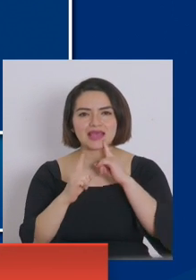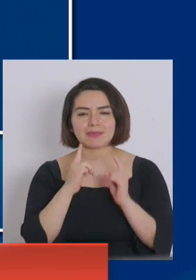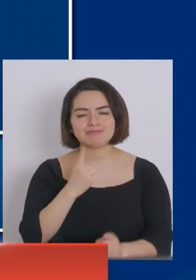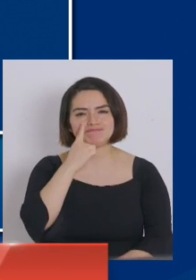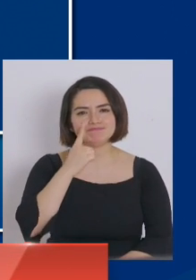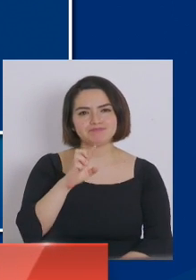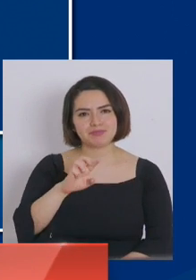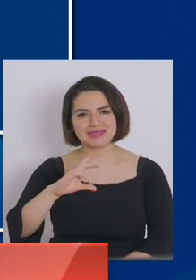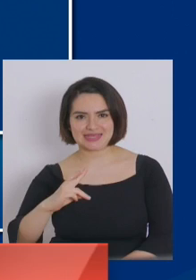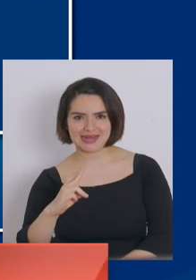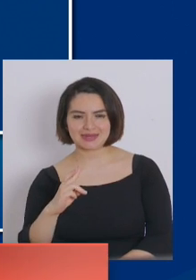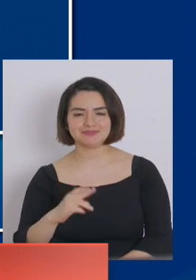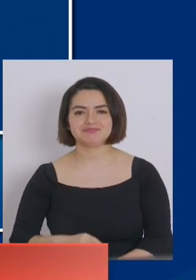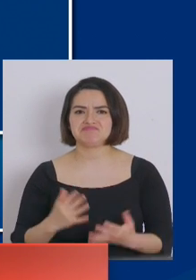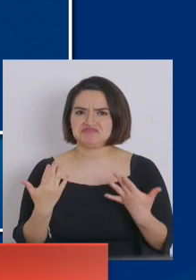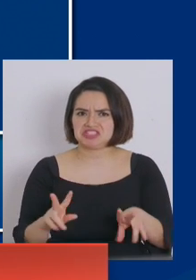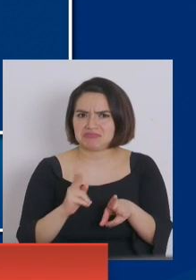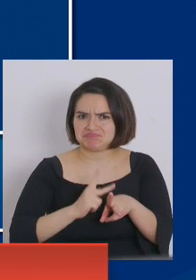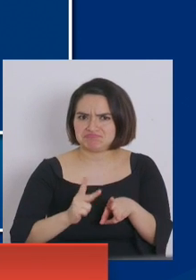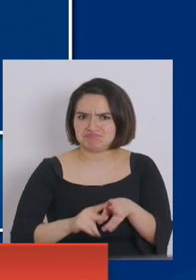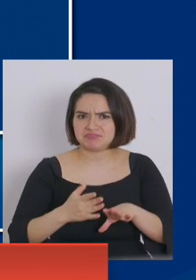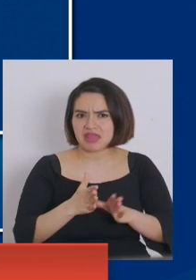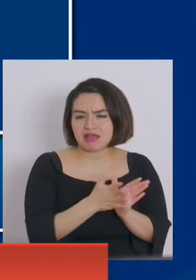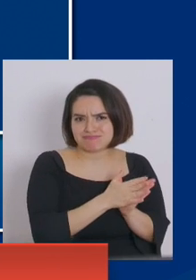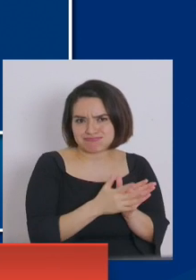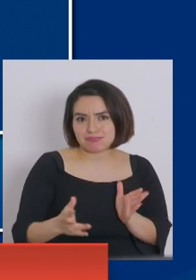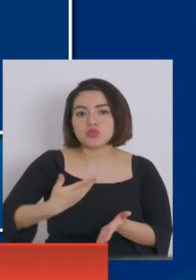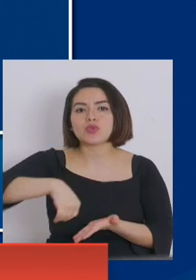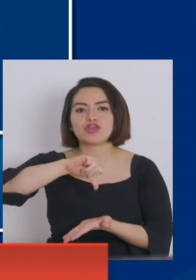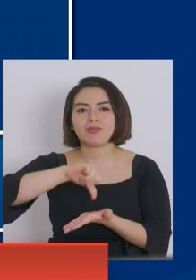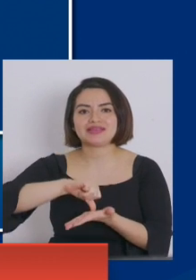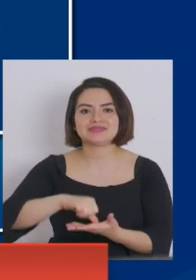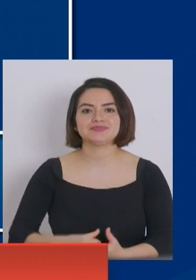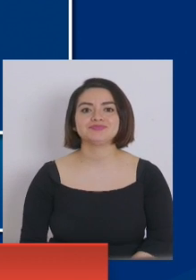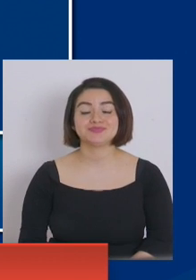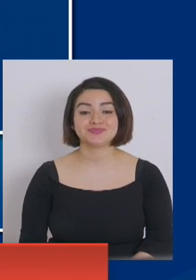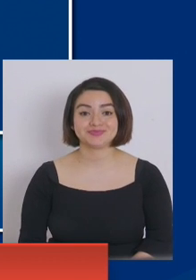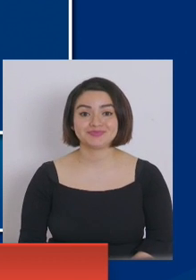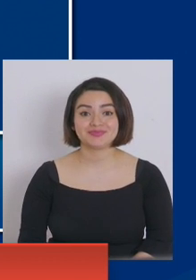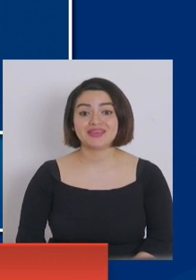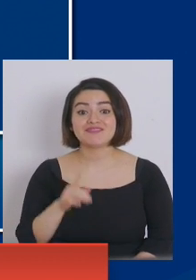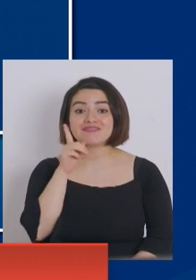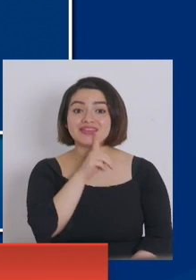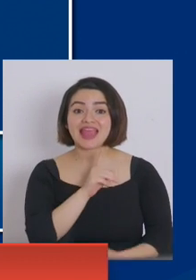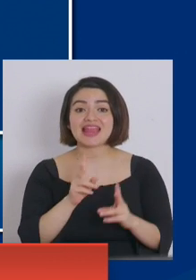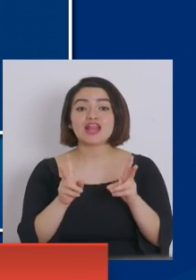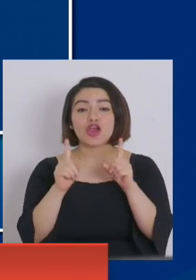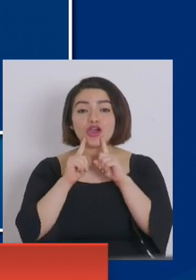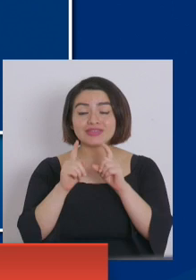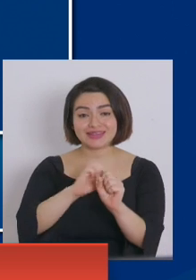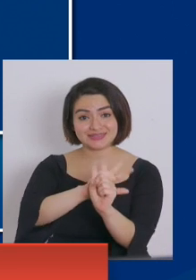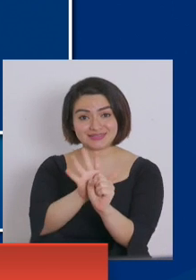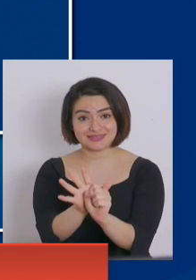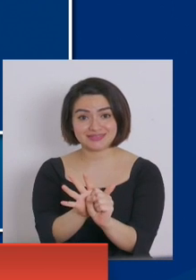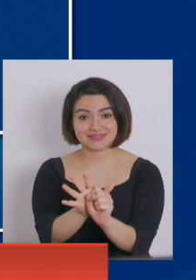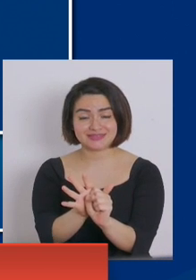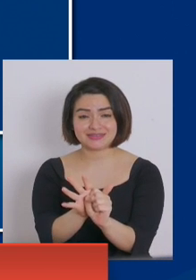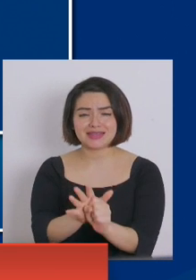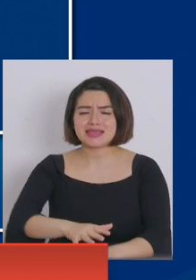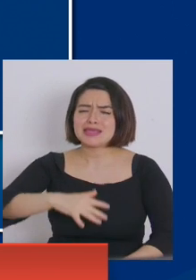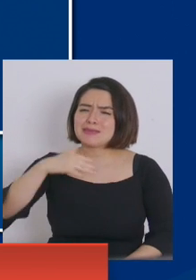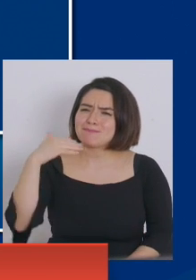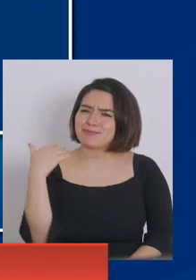realizados de PCR en nuestro país. Y finalmente, con respecto a la red de residencias sanitarias, el pilar